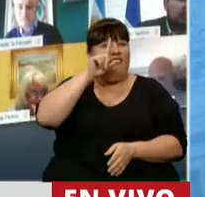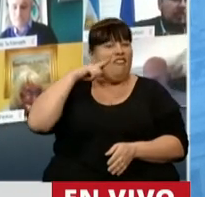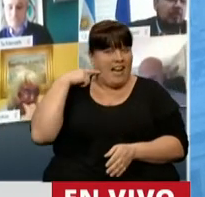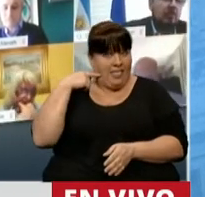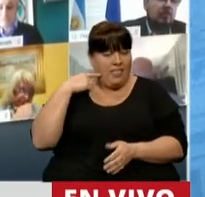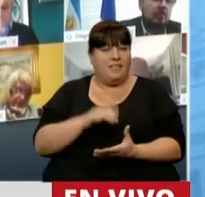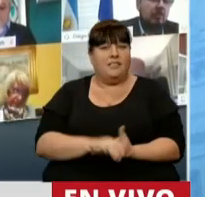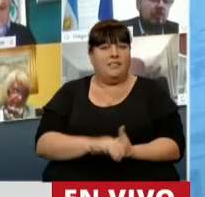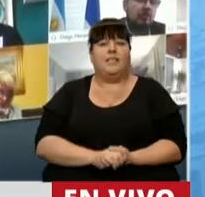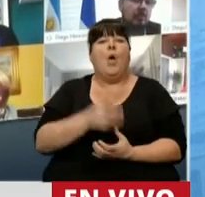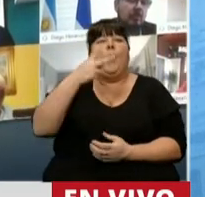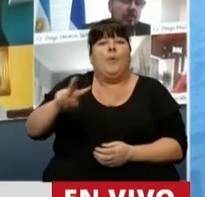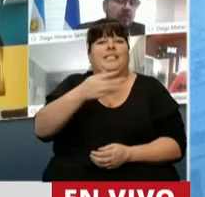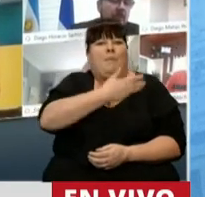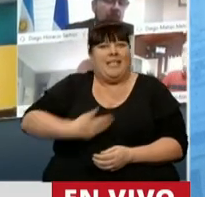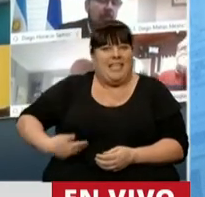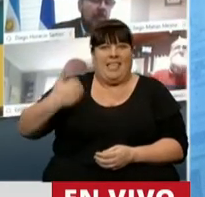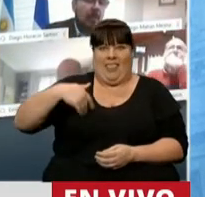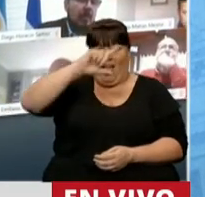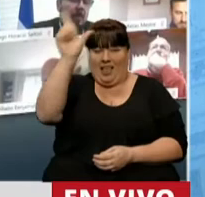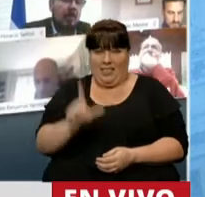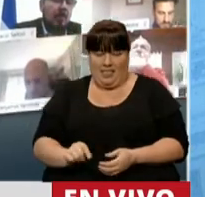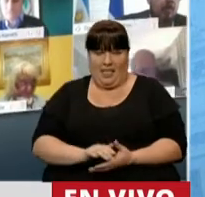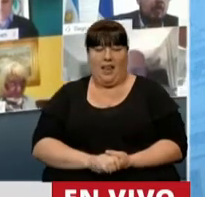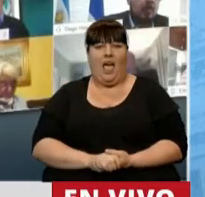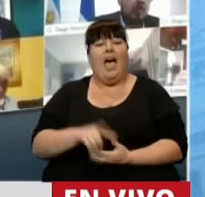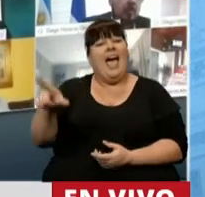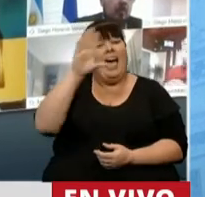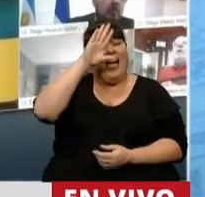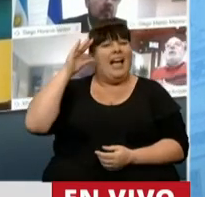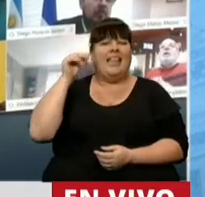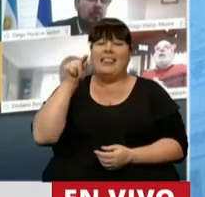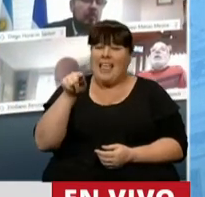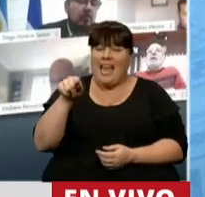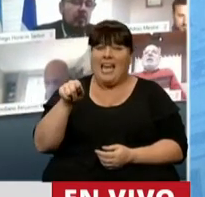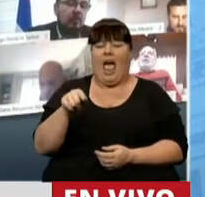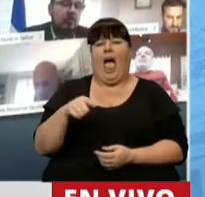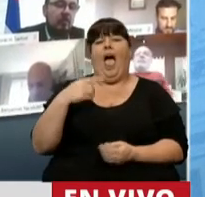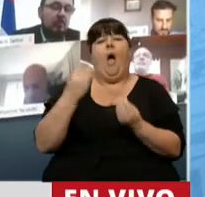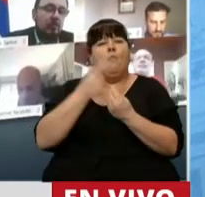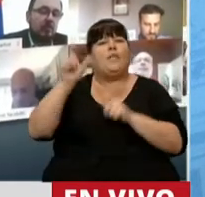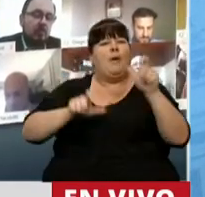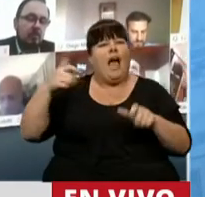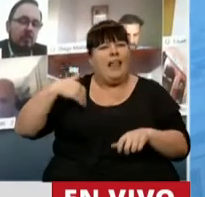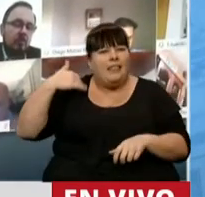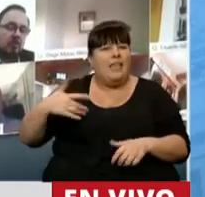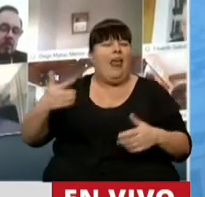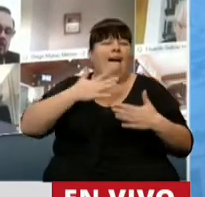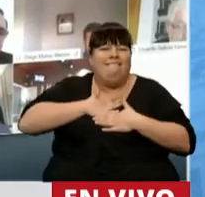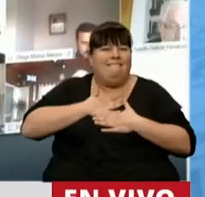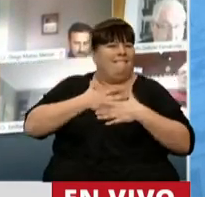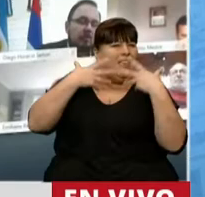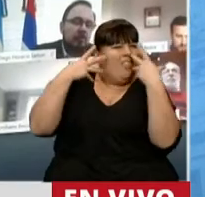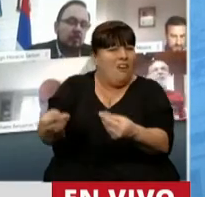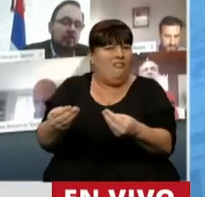Fernández, como vicepresidenta de la República. Cristina Fernández de Kirchner, que a muchísimos argentinos, que la amamos, la